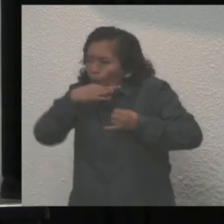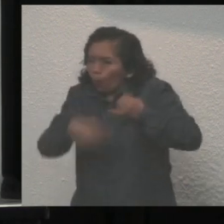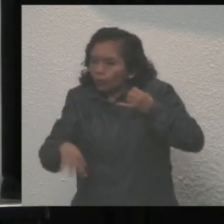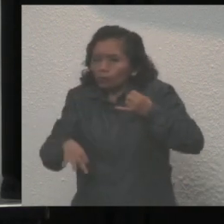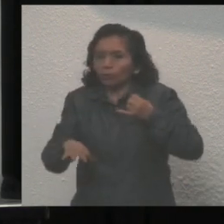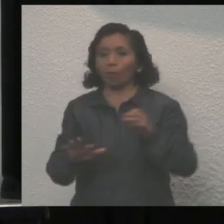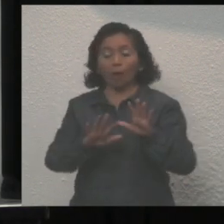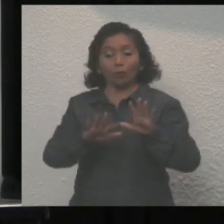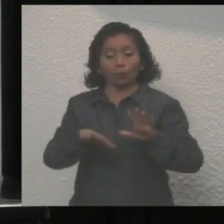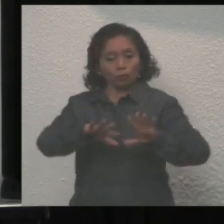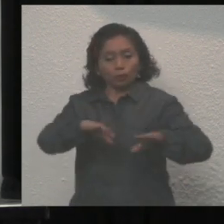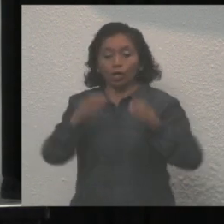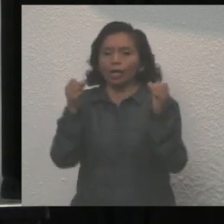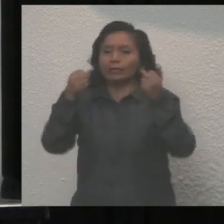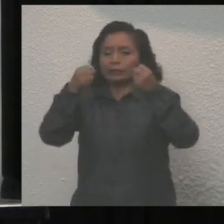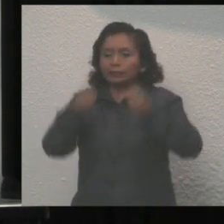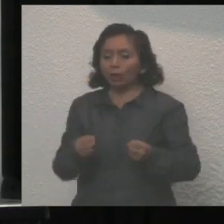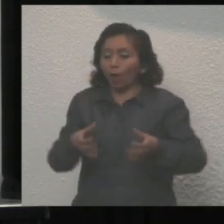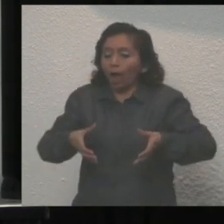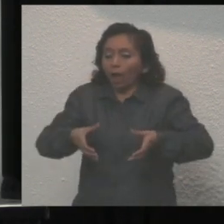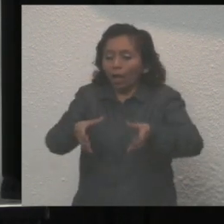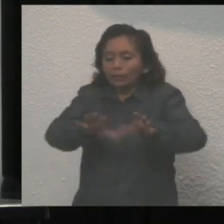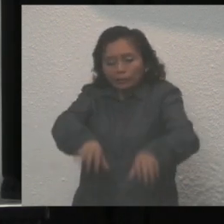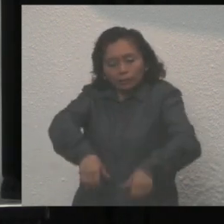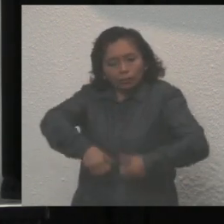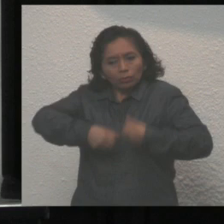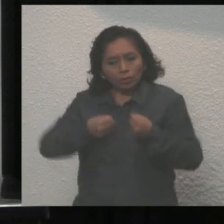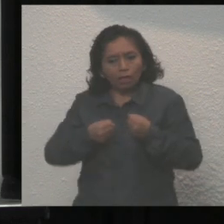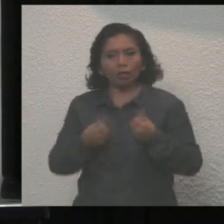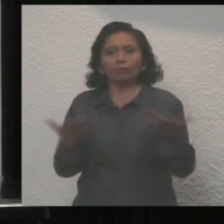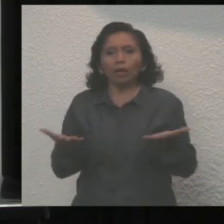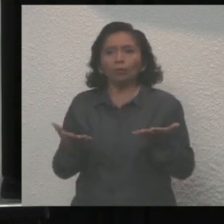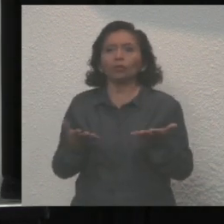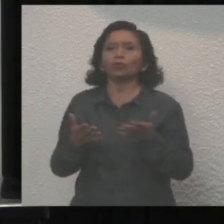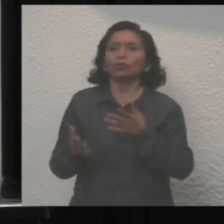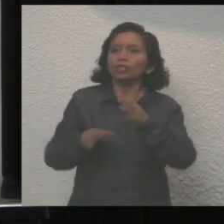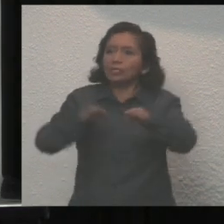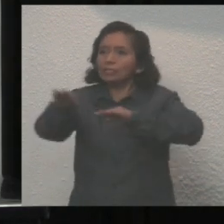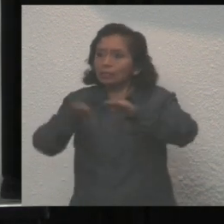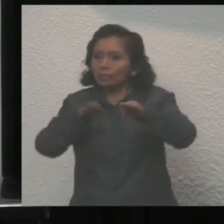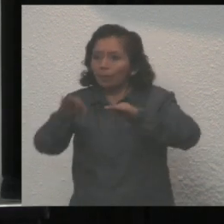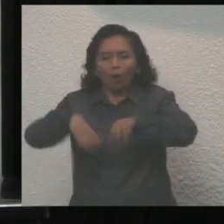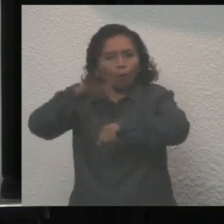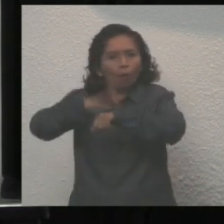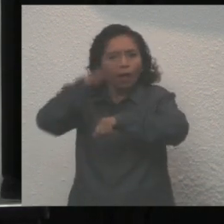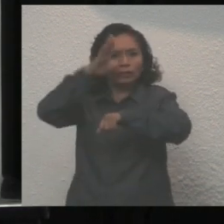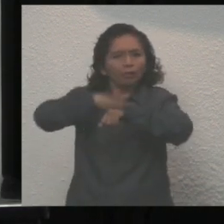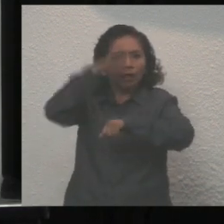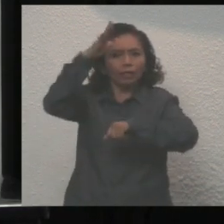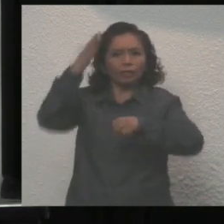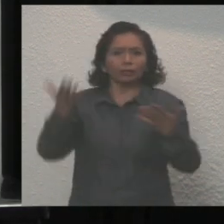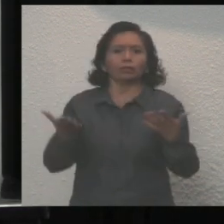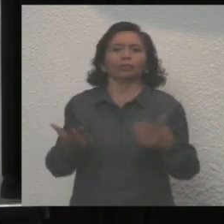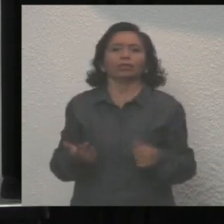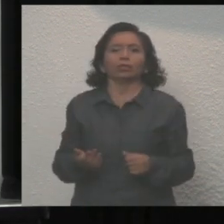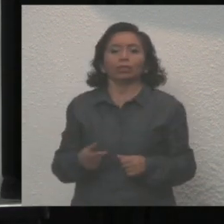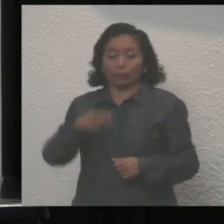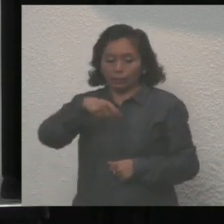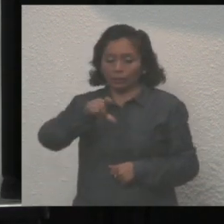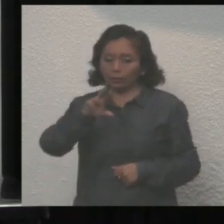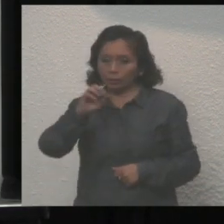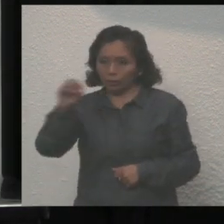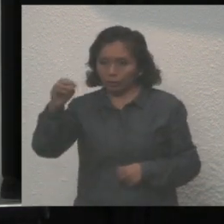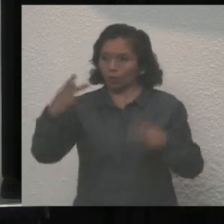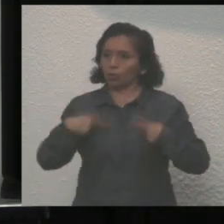a recuperar la seguridad de nuestras calles. Vamos a generar más espacios laborales. Vamos por la grandeza de Quintana Roo y su